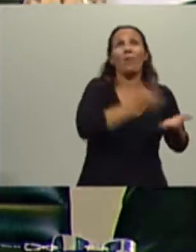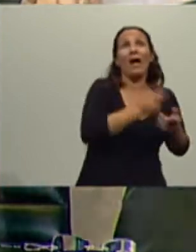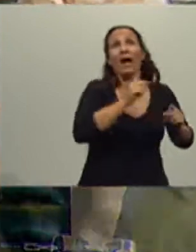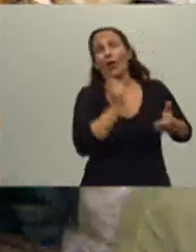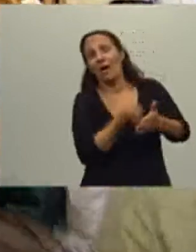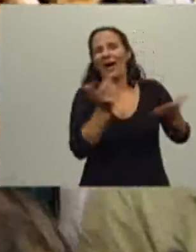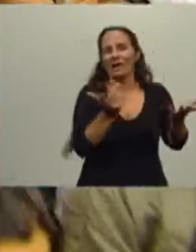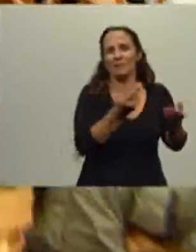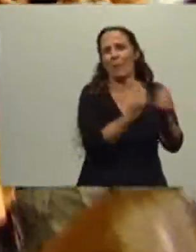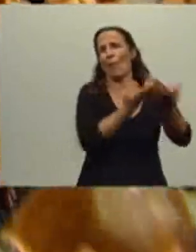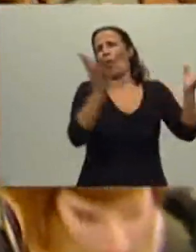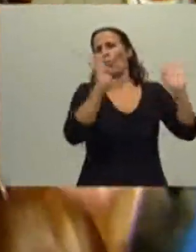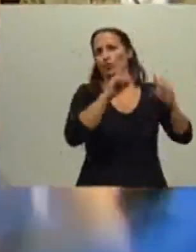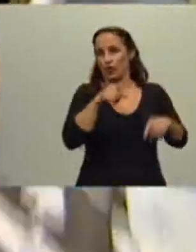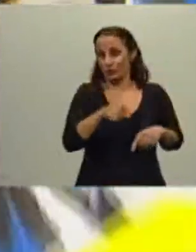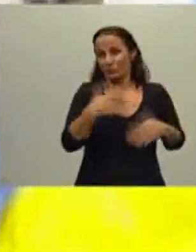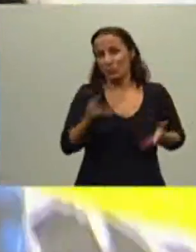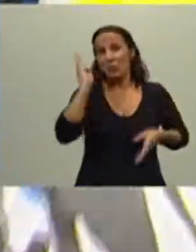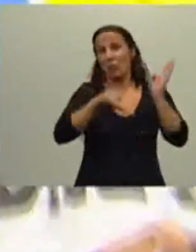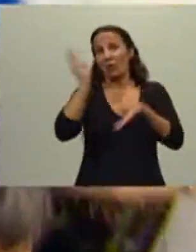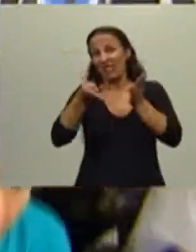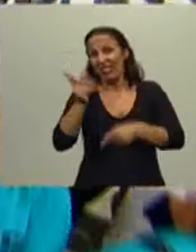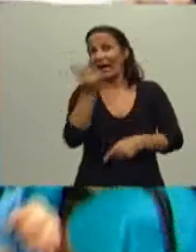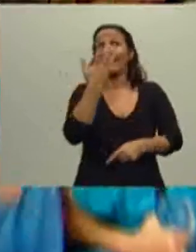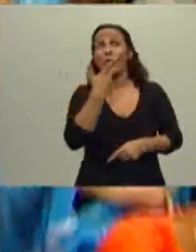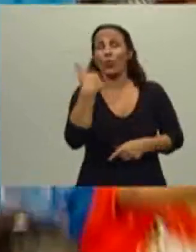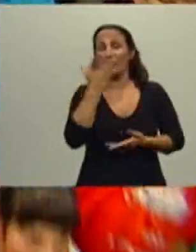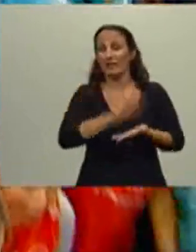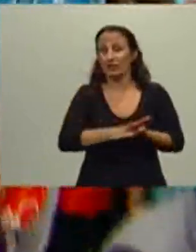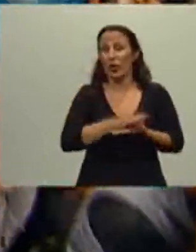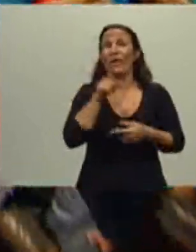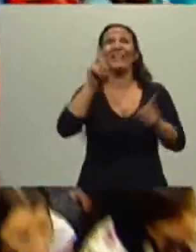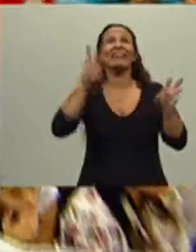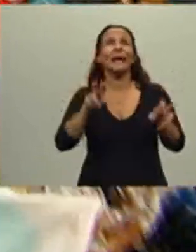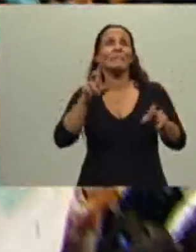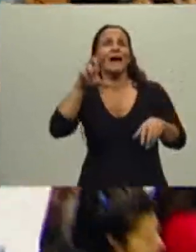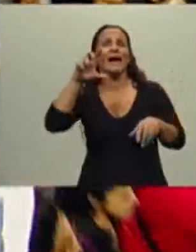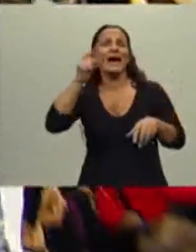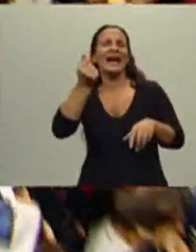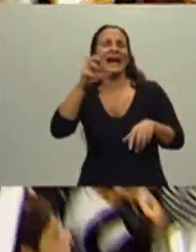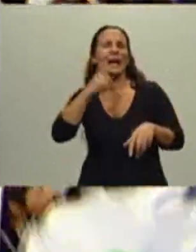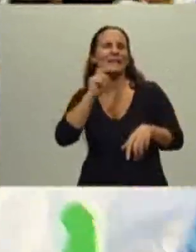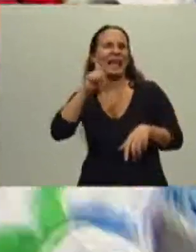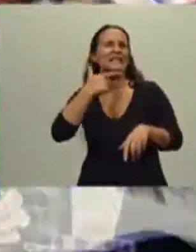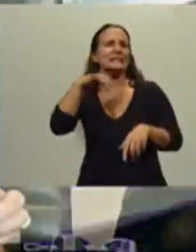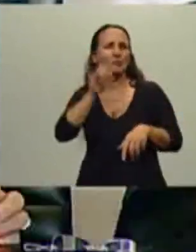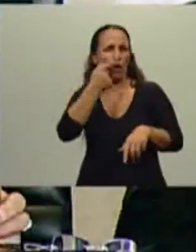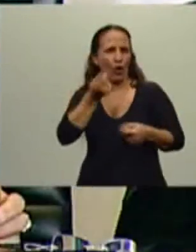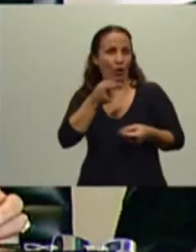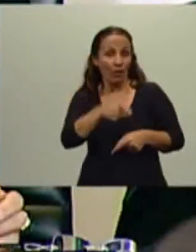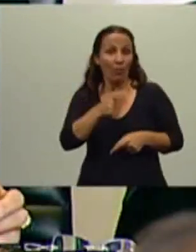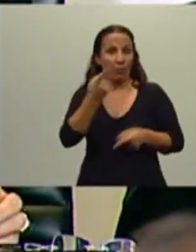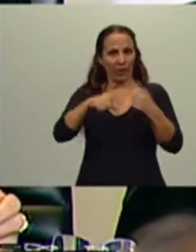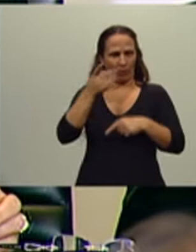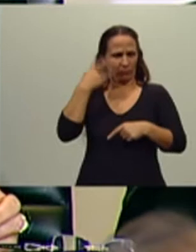tasa, de acuerdo al capitalismo, ya que tanto les gusta hablar, pero parece que poco conocen, la tasa debería ser más baja. ¿Por qué? Porque